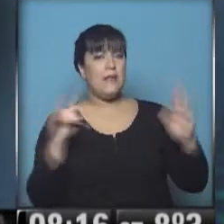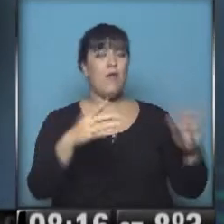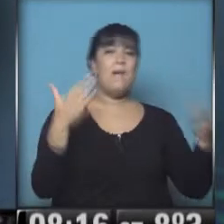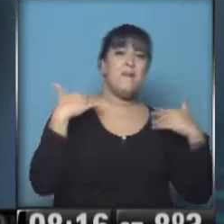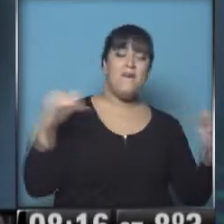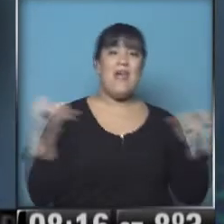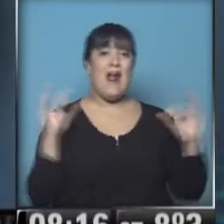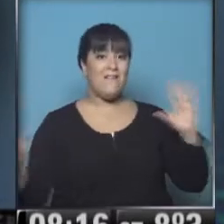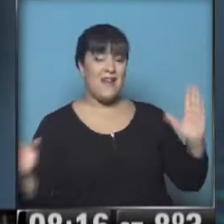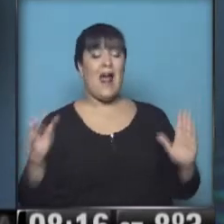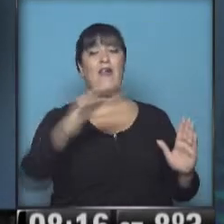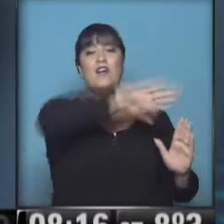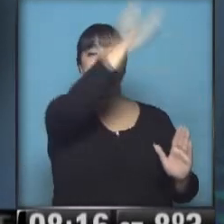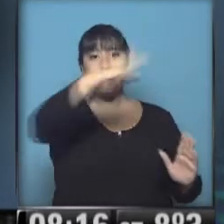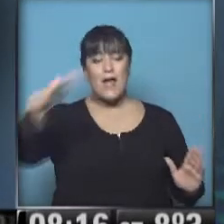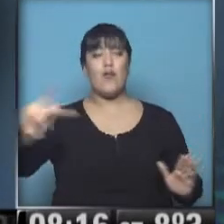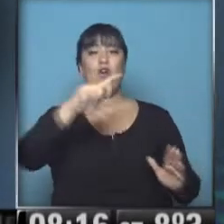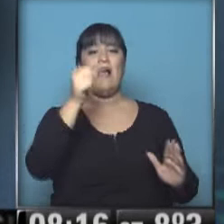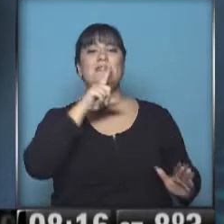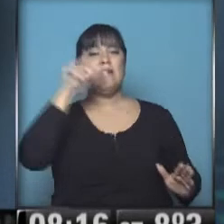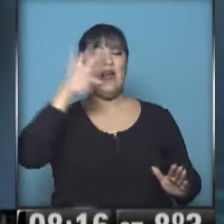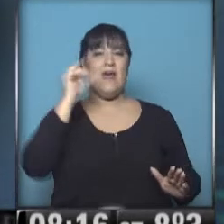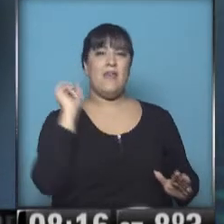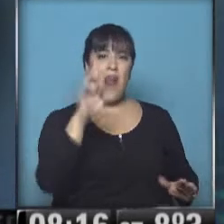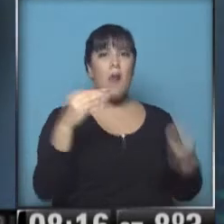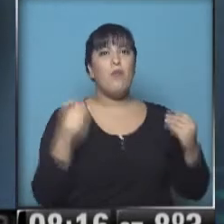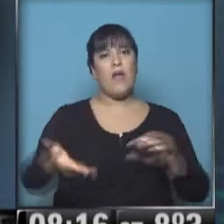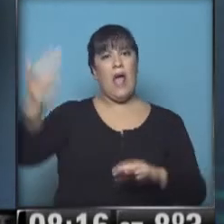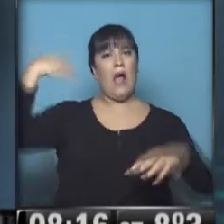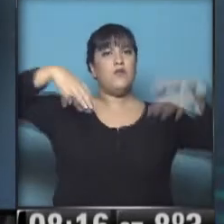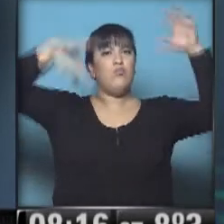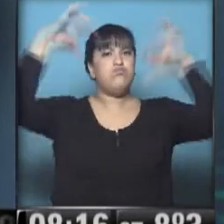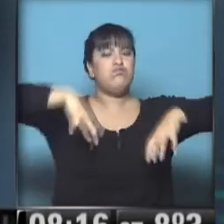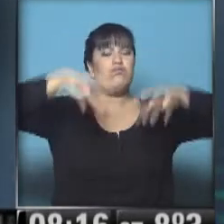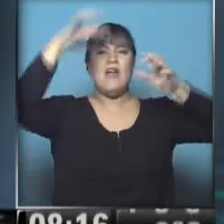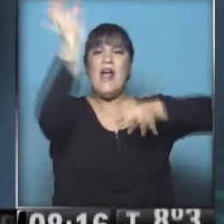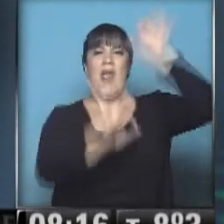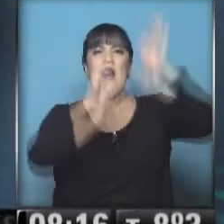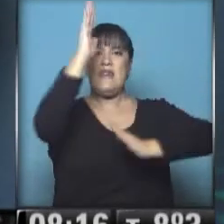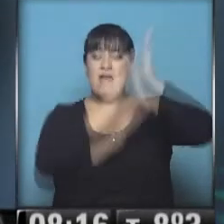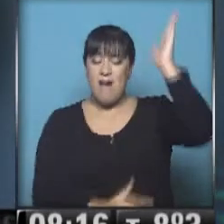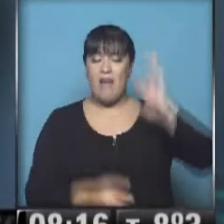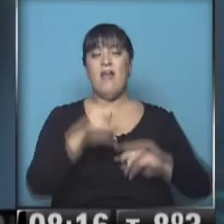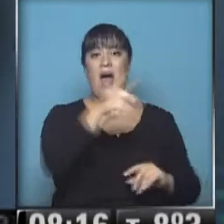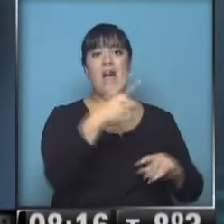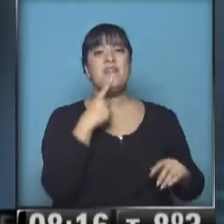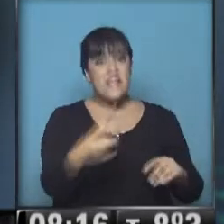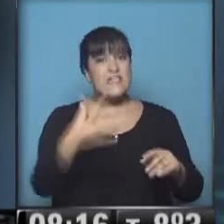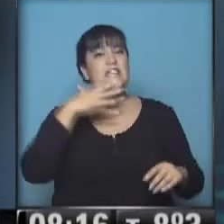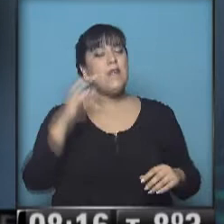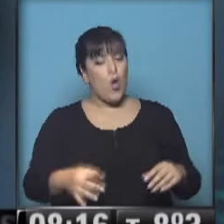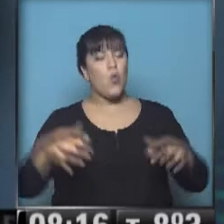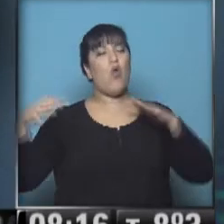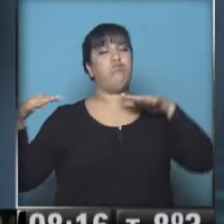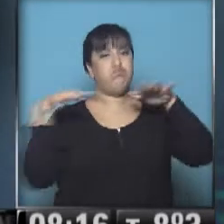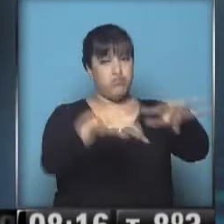-verano en el Cerro Catedral, debido a la intensa nevada que cubrió el sector. Los operadores anunciaron una importante continuidad de